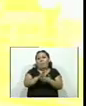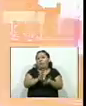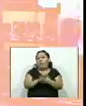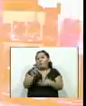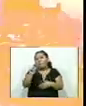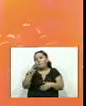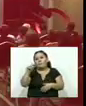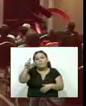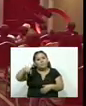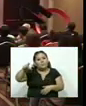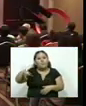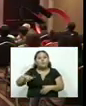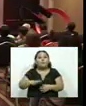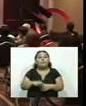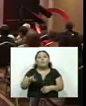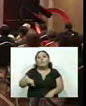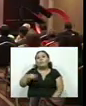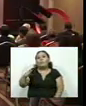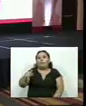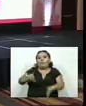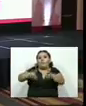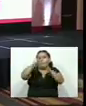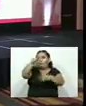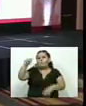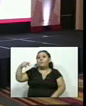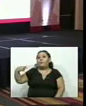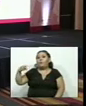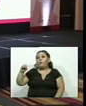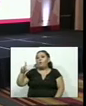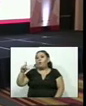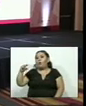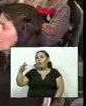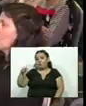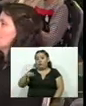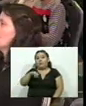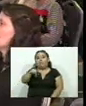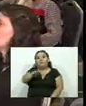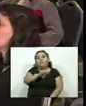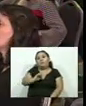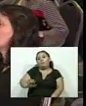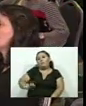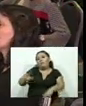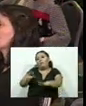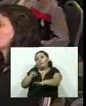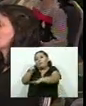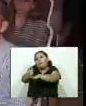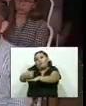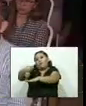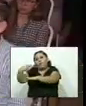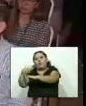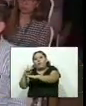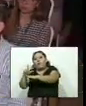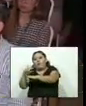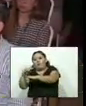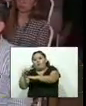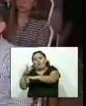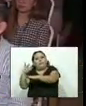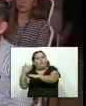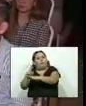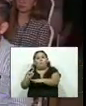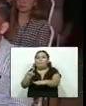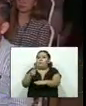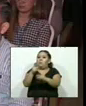crédito Holcim El Salvador a través de Lafarge Holcim Fundación llevó a cabo la primera